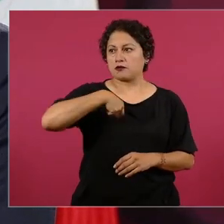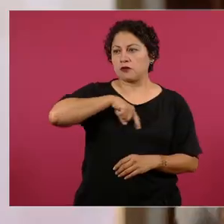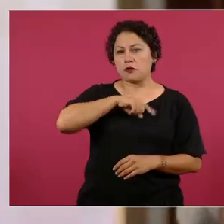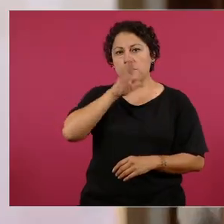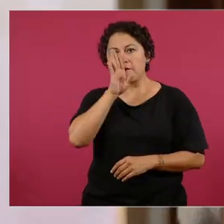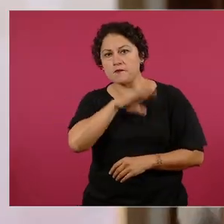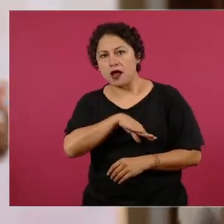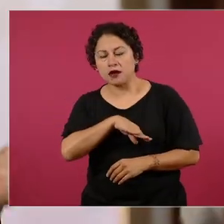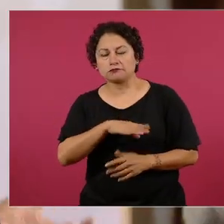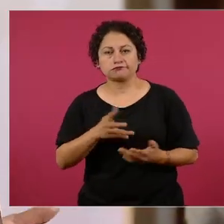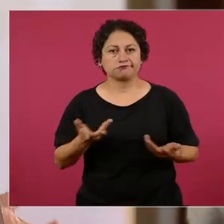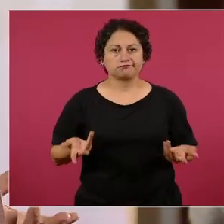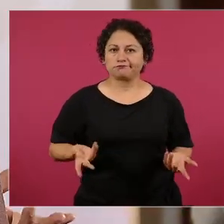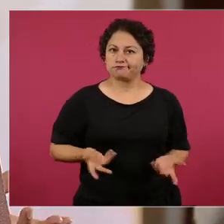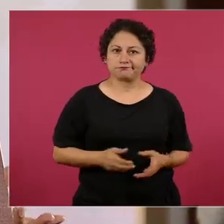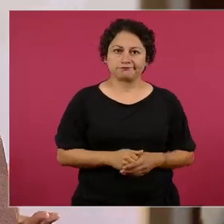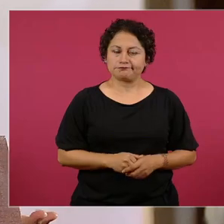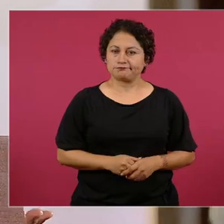Entonces sí